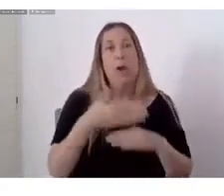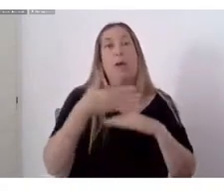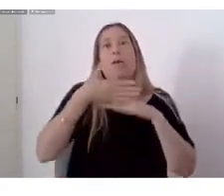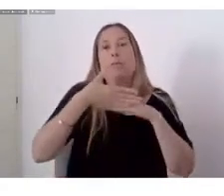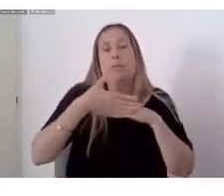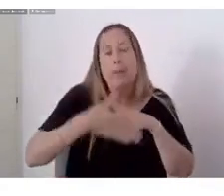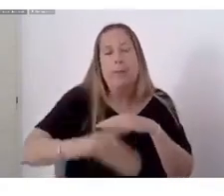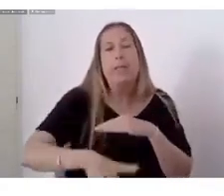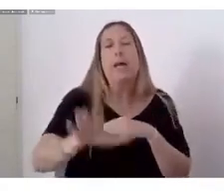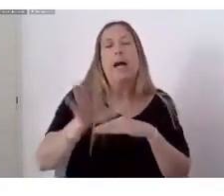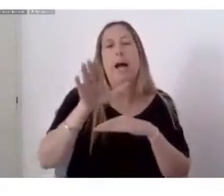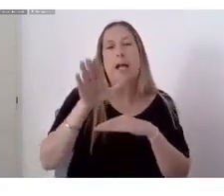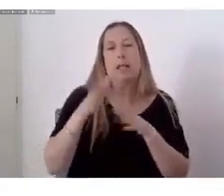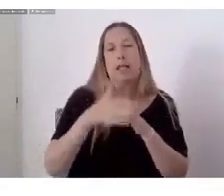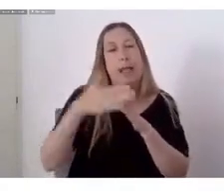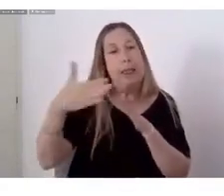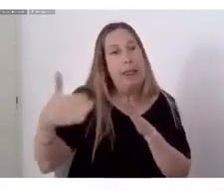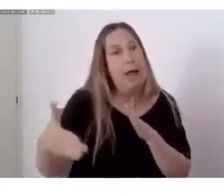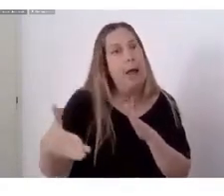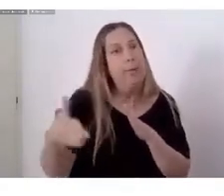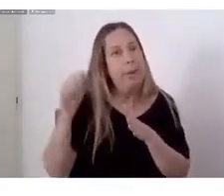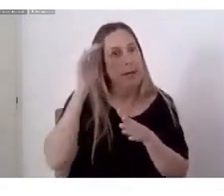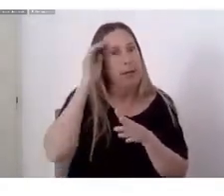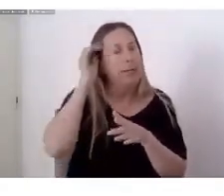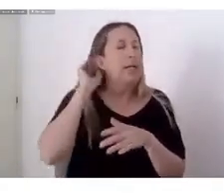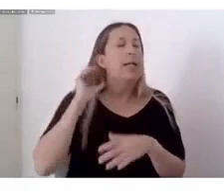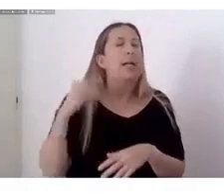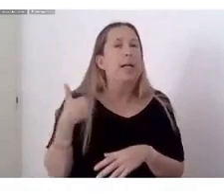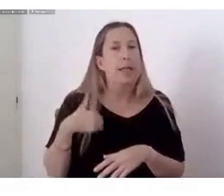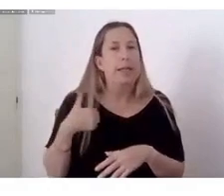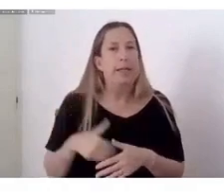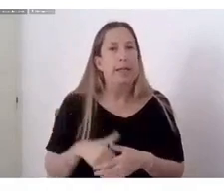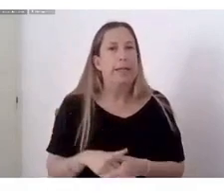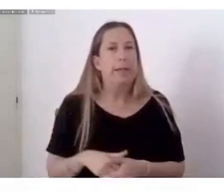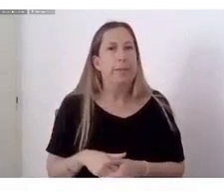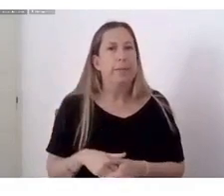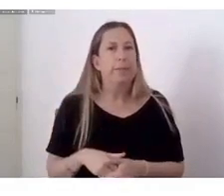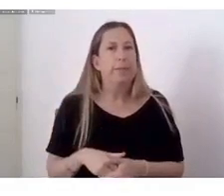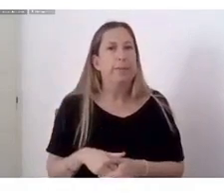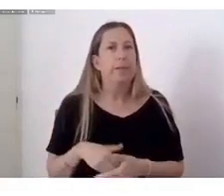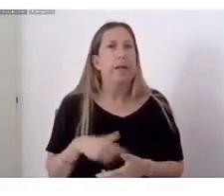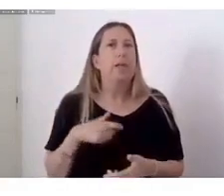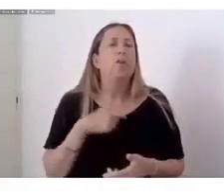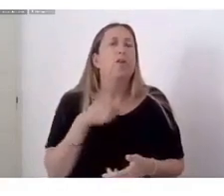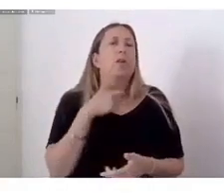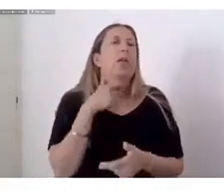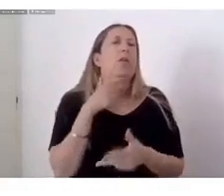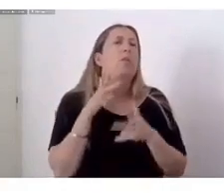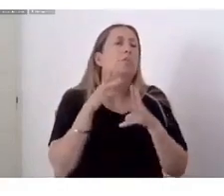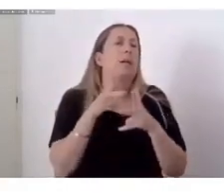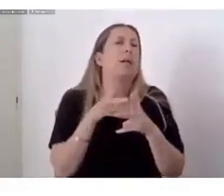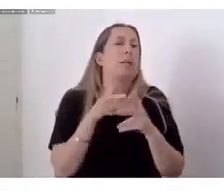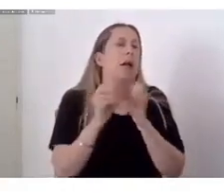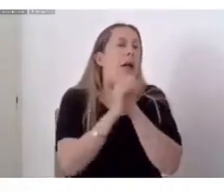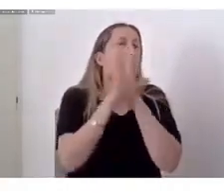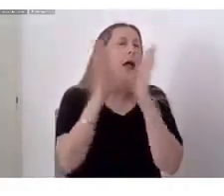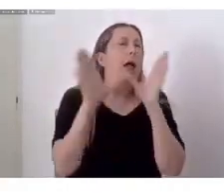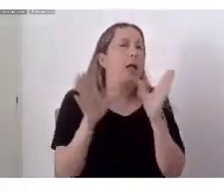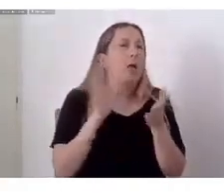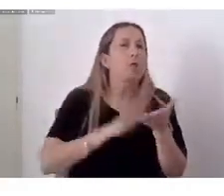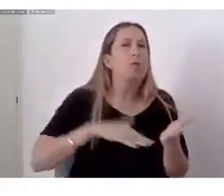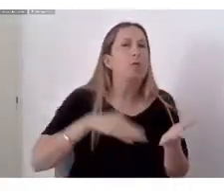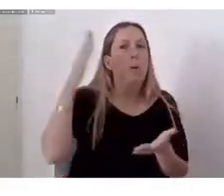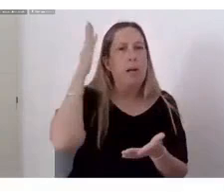Argentina Pero quiero hacer Solamente Un paréntesis En la cultura ¿No? Como mucha de esa De ese dinero Que se